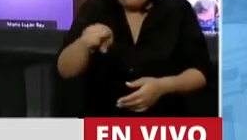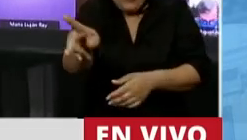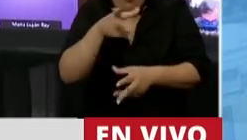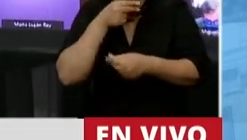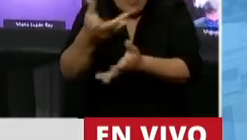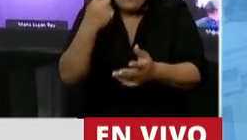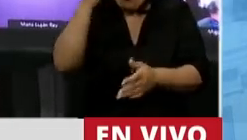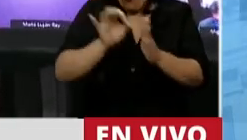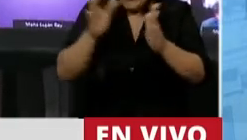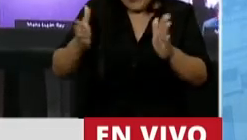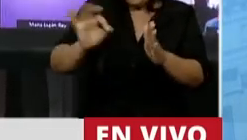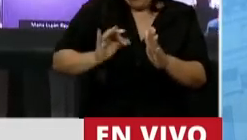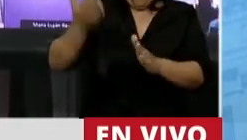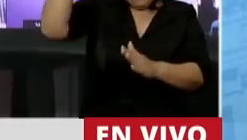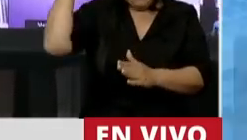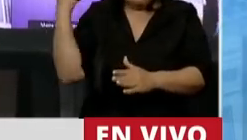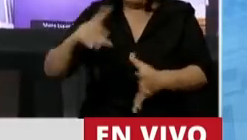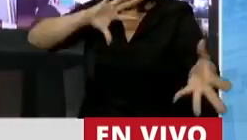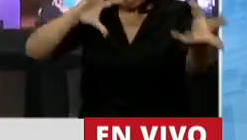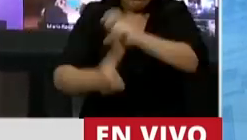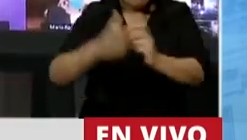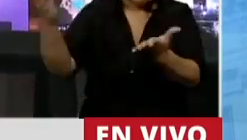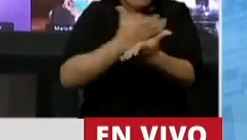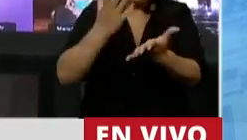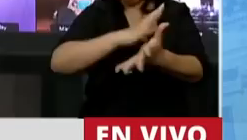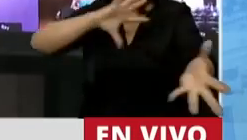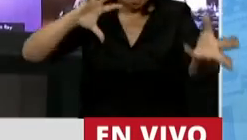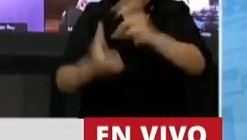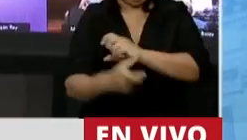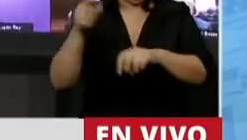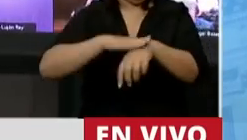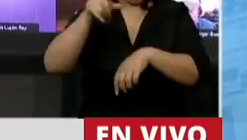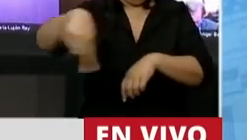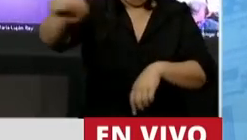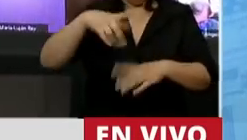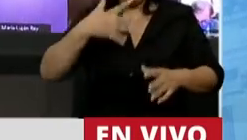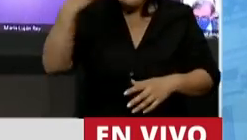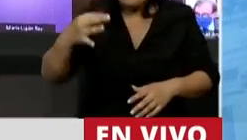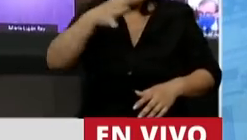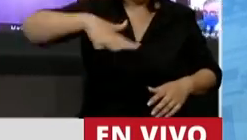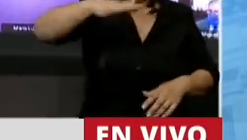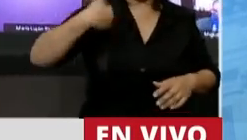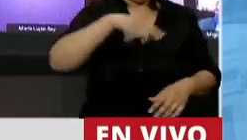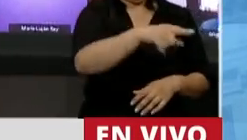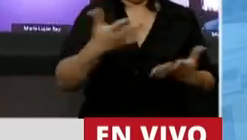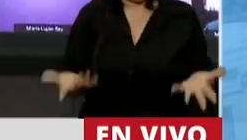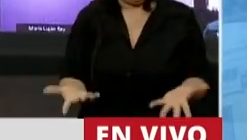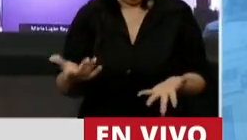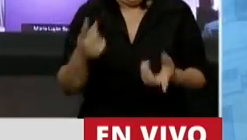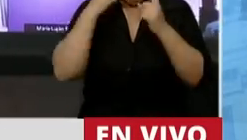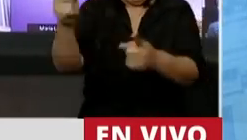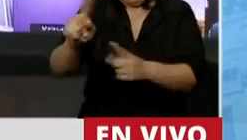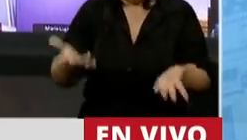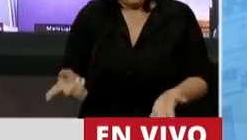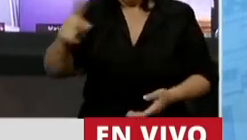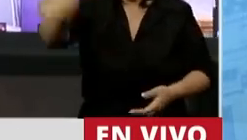hace un año dejaron un gobierno que destruyó el aparato productivo de la nación, la verdad que al pueblo argentino no les resulta muy creíble,